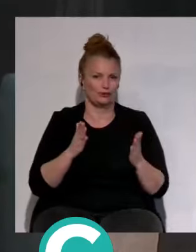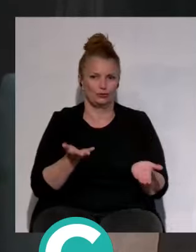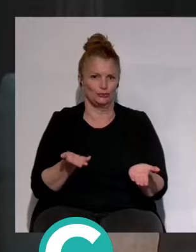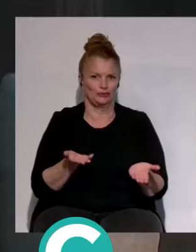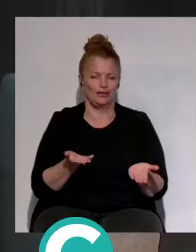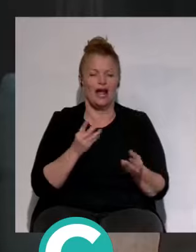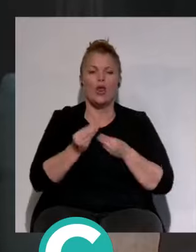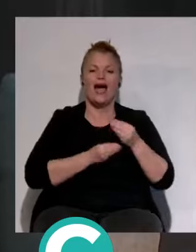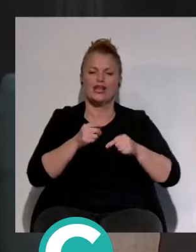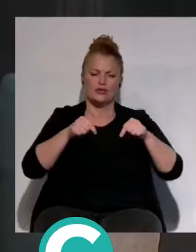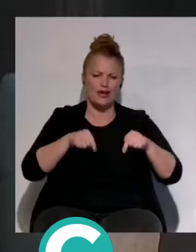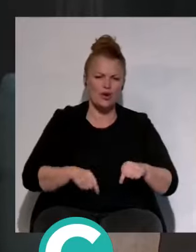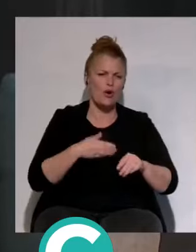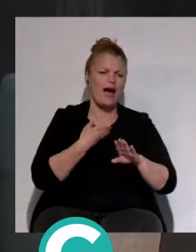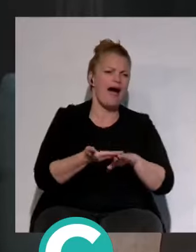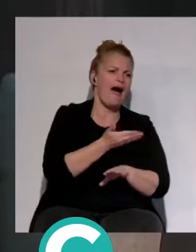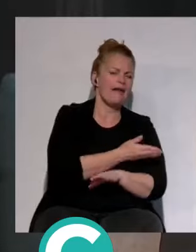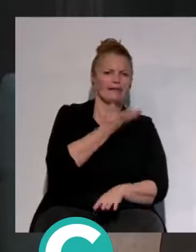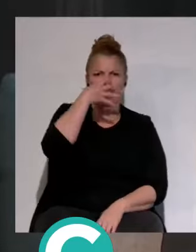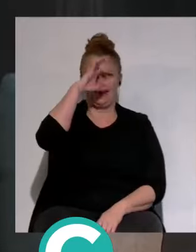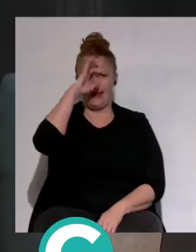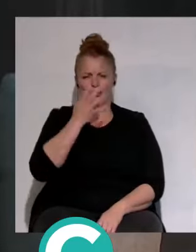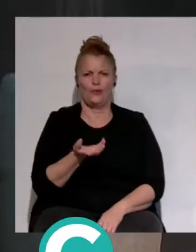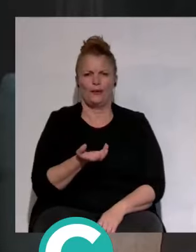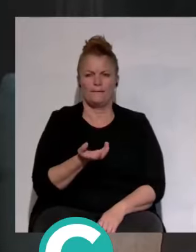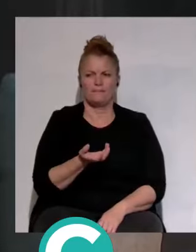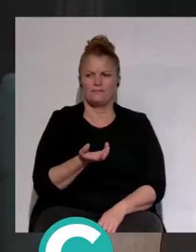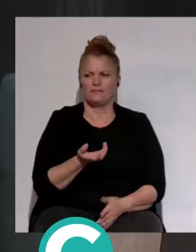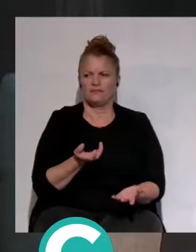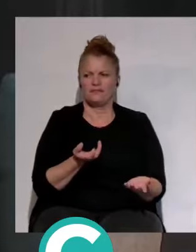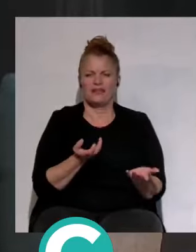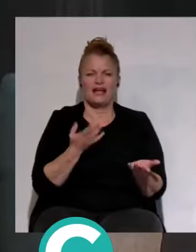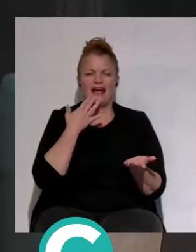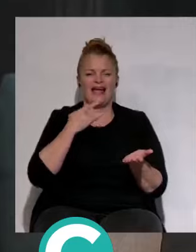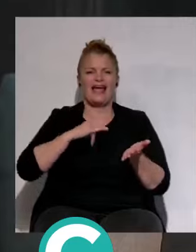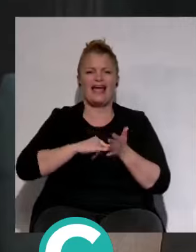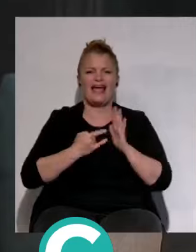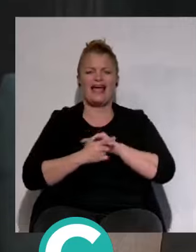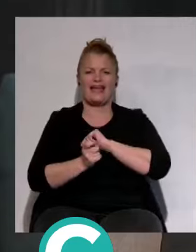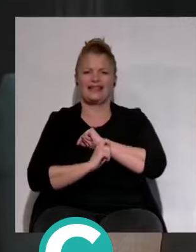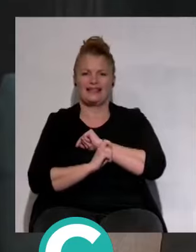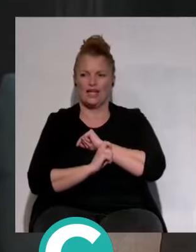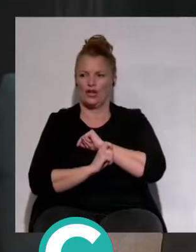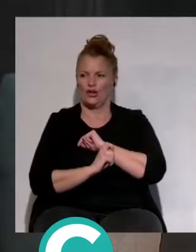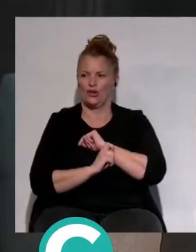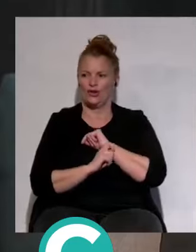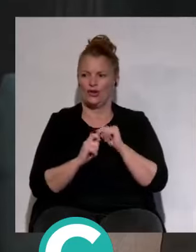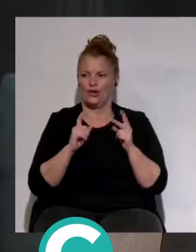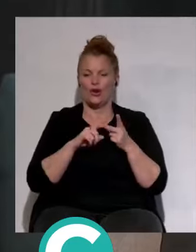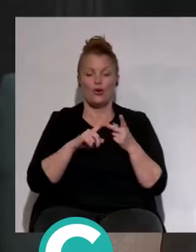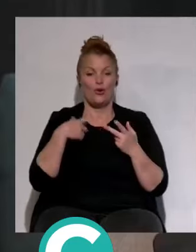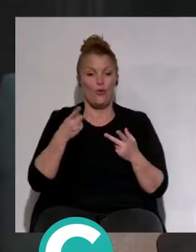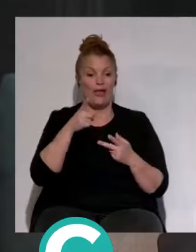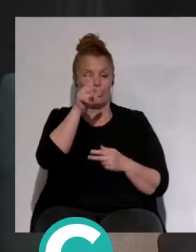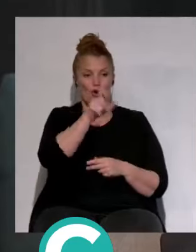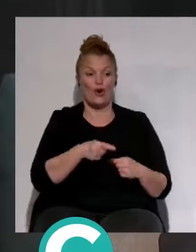Es decir, ¿lo he hecho ahora? ¿Lo podría haber hecho en enero? Yo partiendo de... La estrategia es, cuando tu rival está